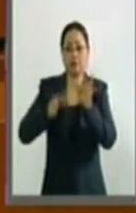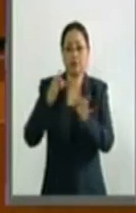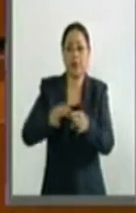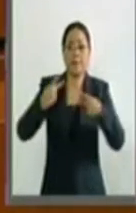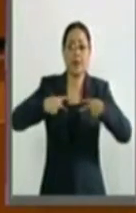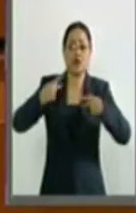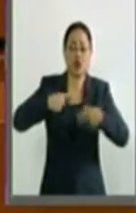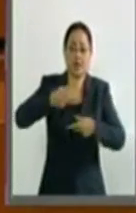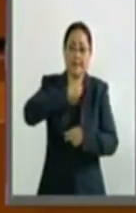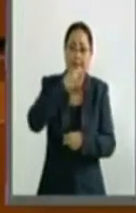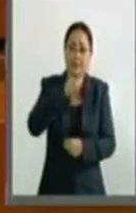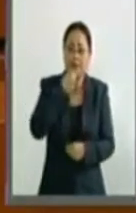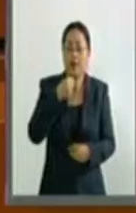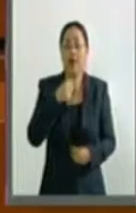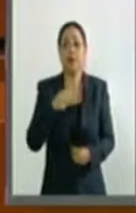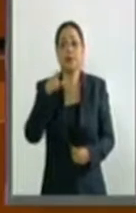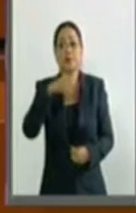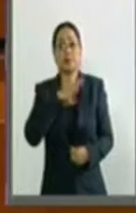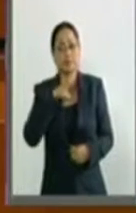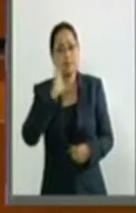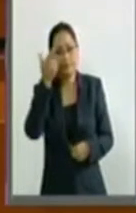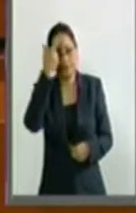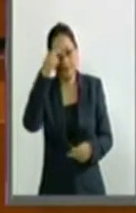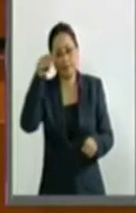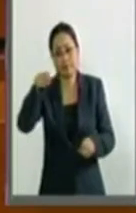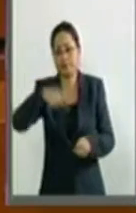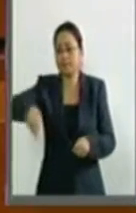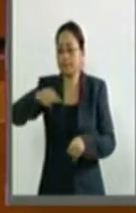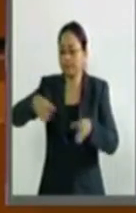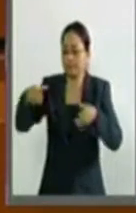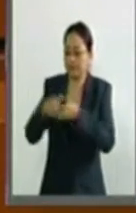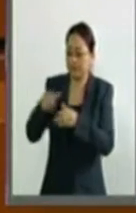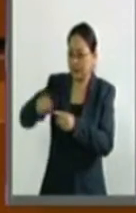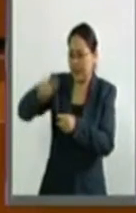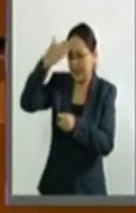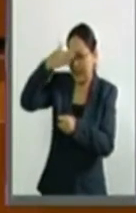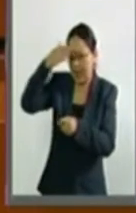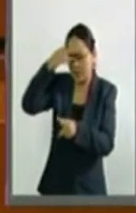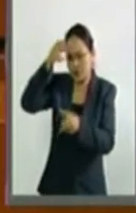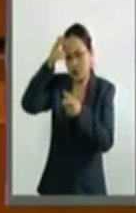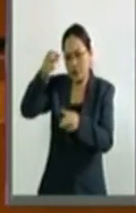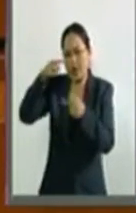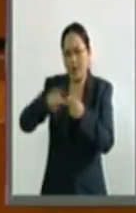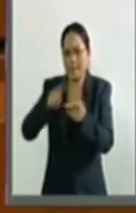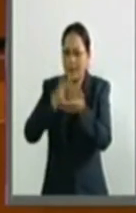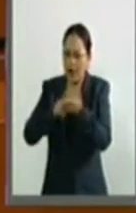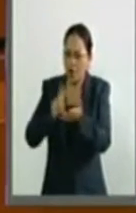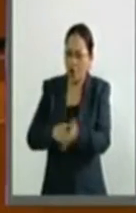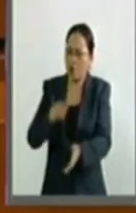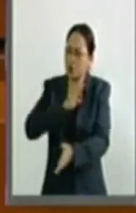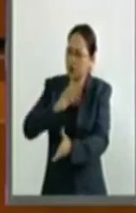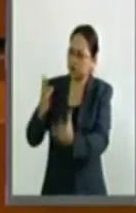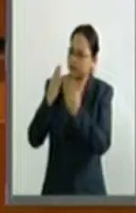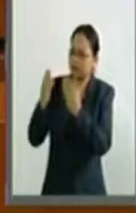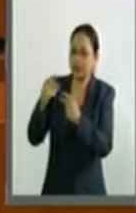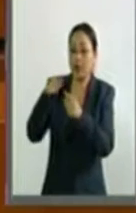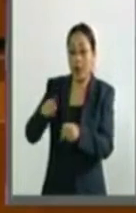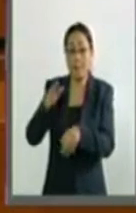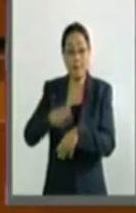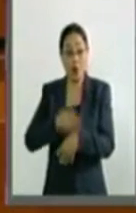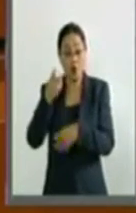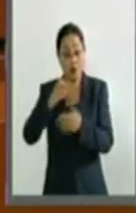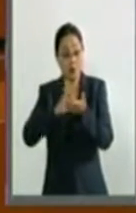mayores. Recordemos que ellos son una fuente de conocimiento, valores y enseñanzas. Por tal motivo,